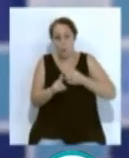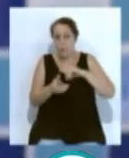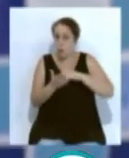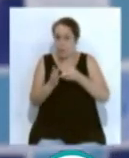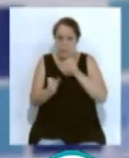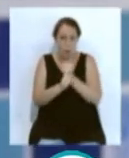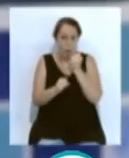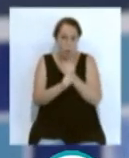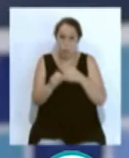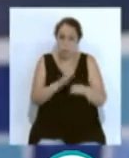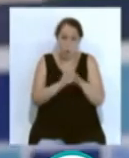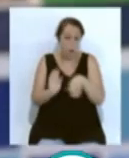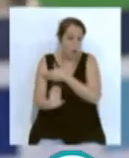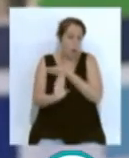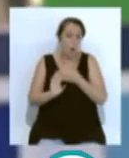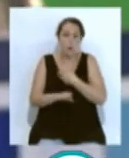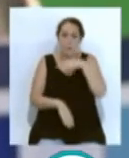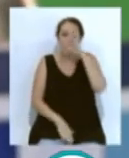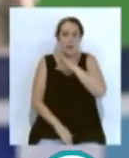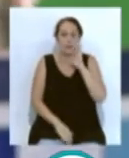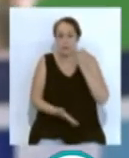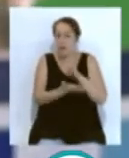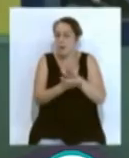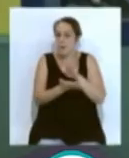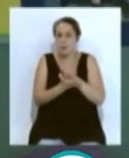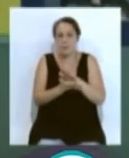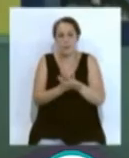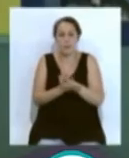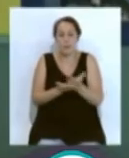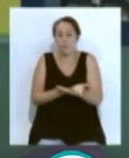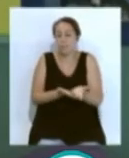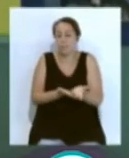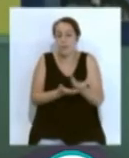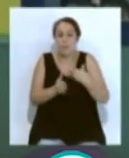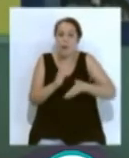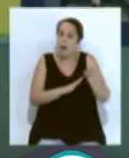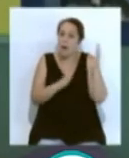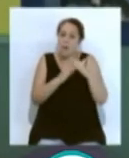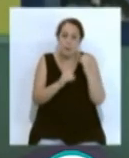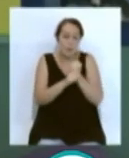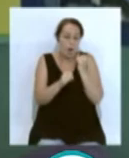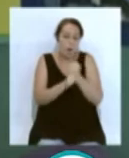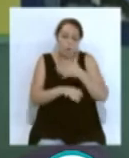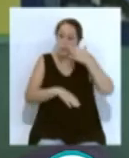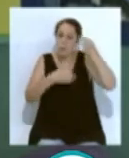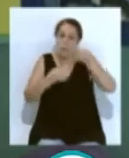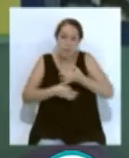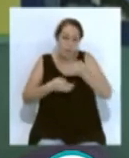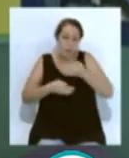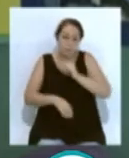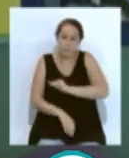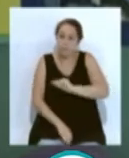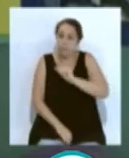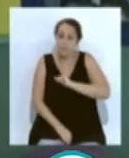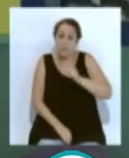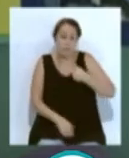trabajo que hemos estado llevando hasta ahora. Los padres tienen que estar tranquilos y tienen que irse a casa y su trabajo con completa seguridad de que dejan a